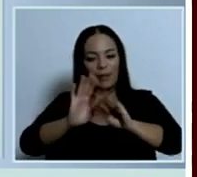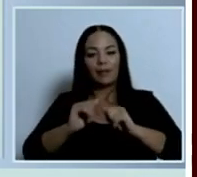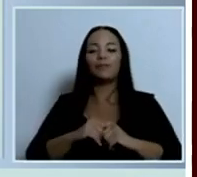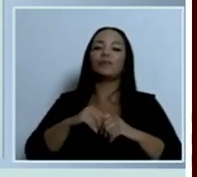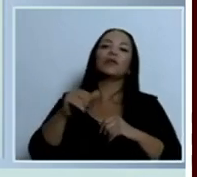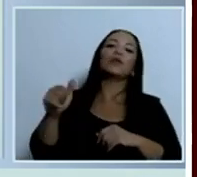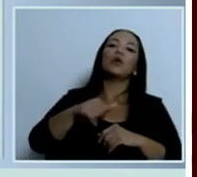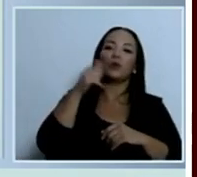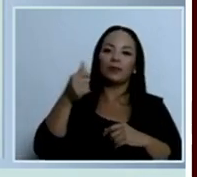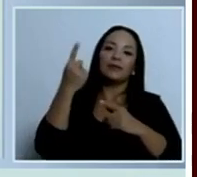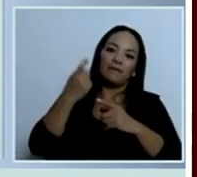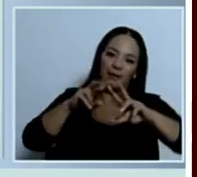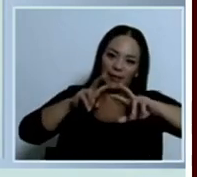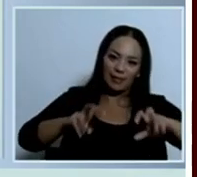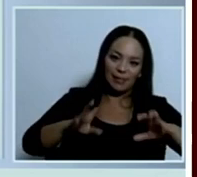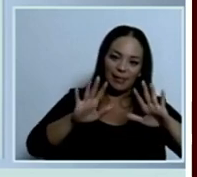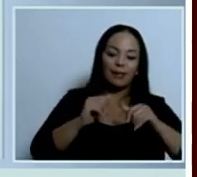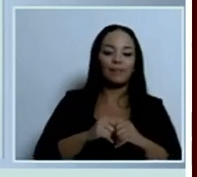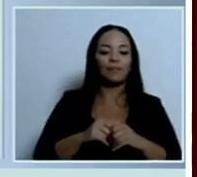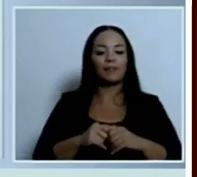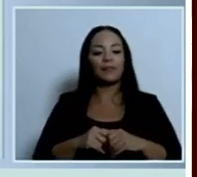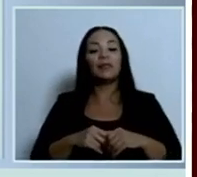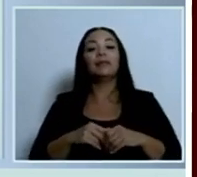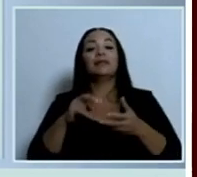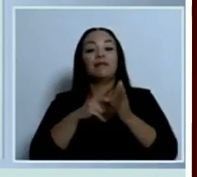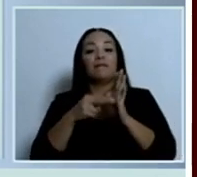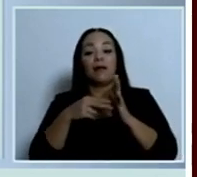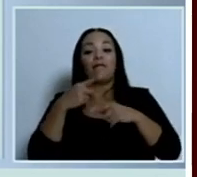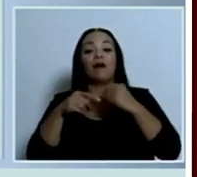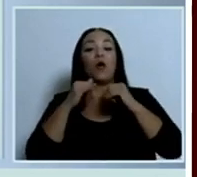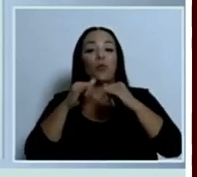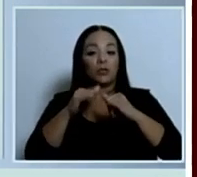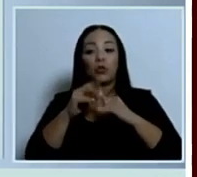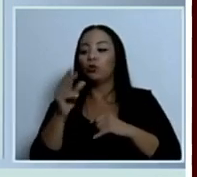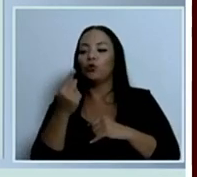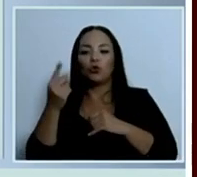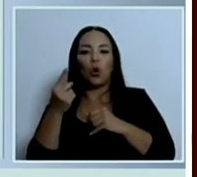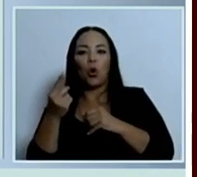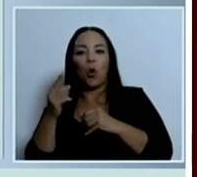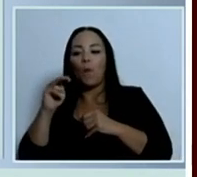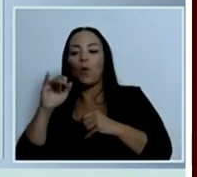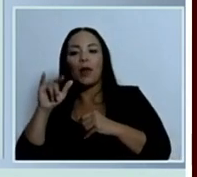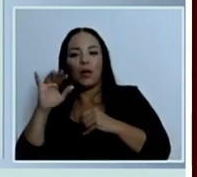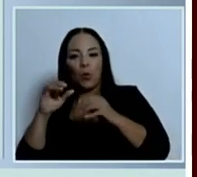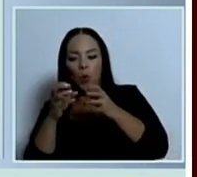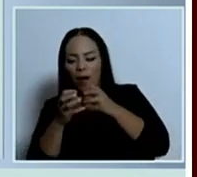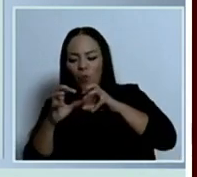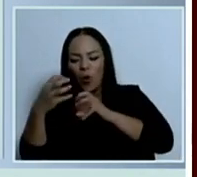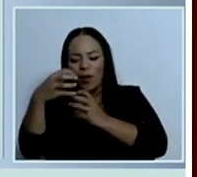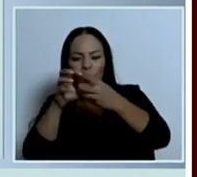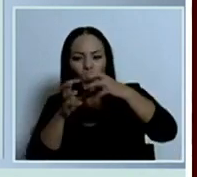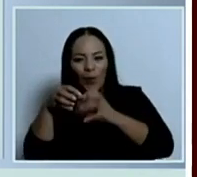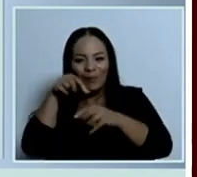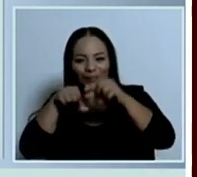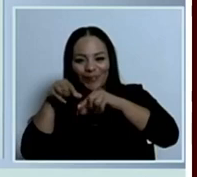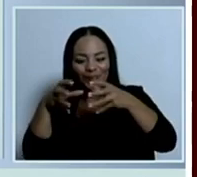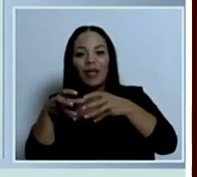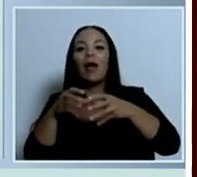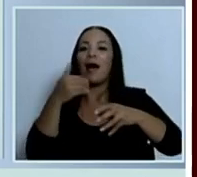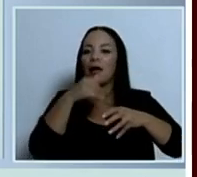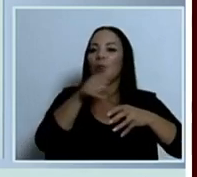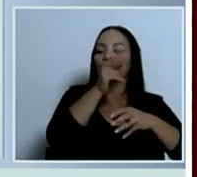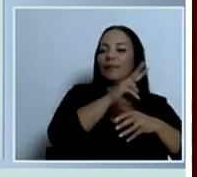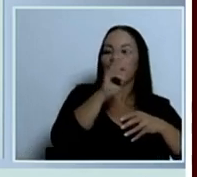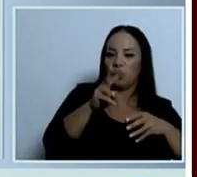lo que nos dice es que viene la homologación no solo de la molécula sino del producto formulado porque dentro de estas 22 que están en análisis, en espera,